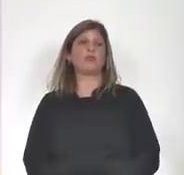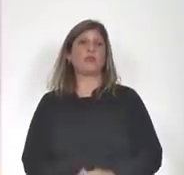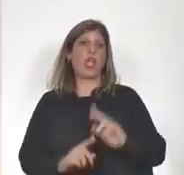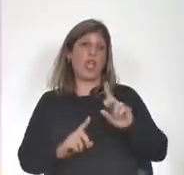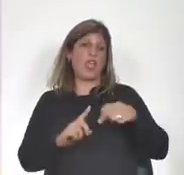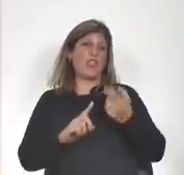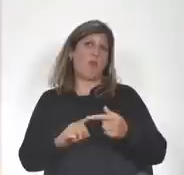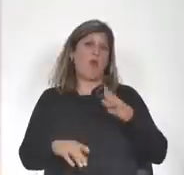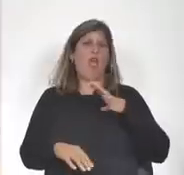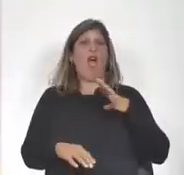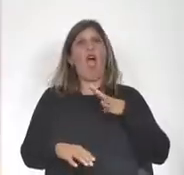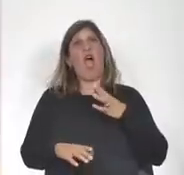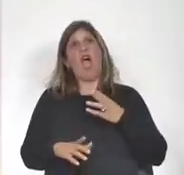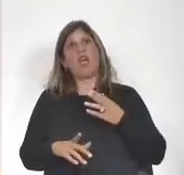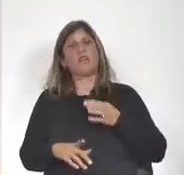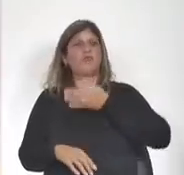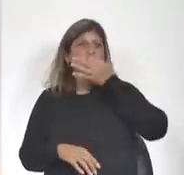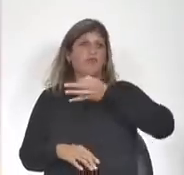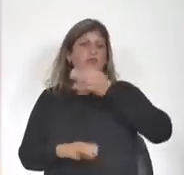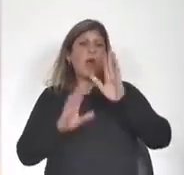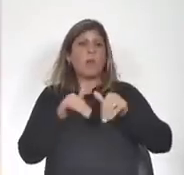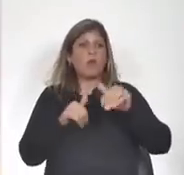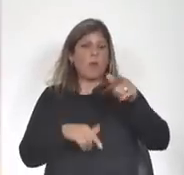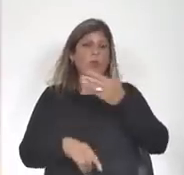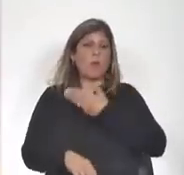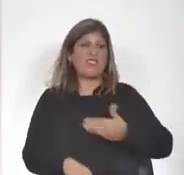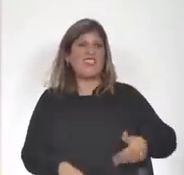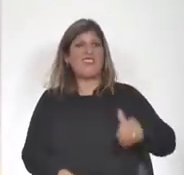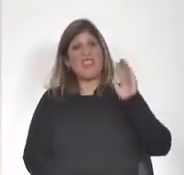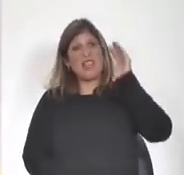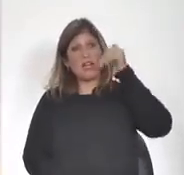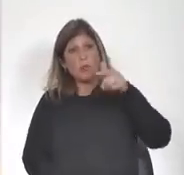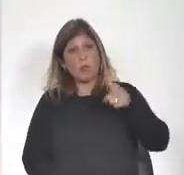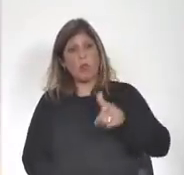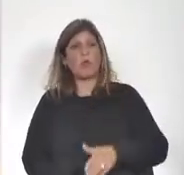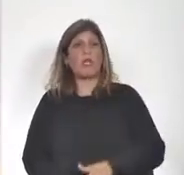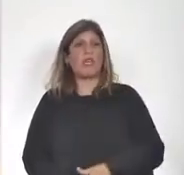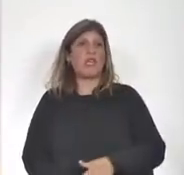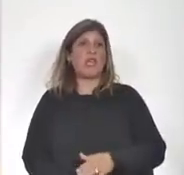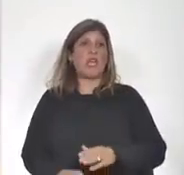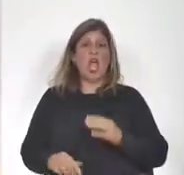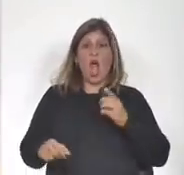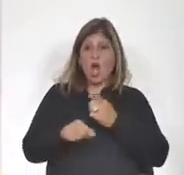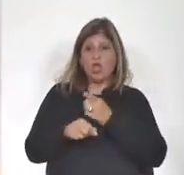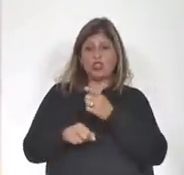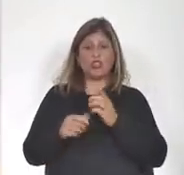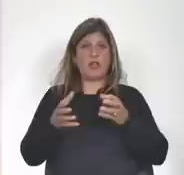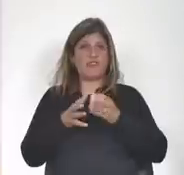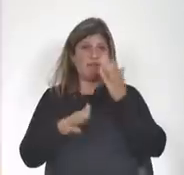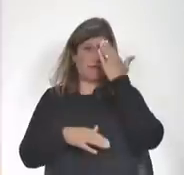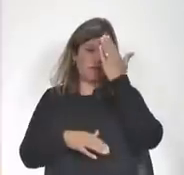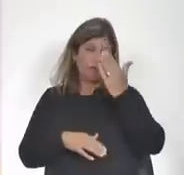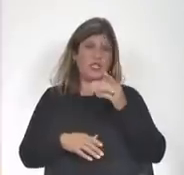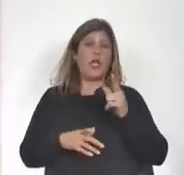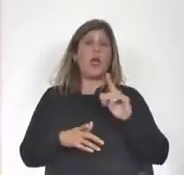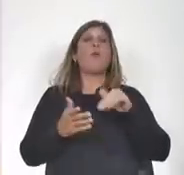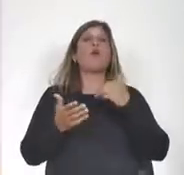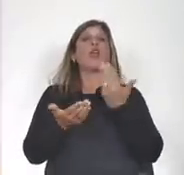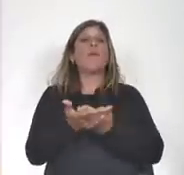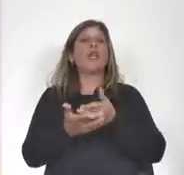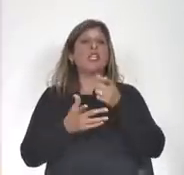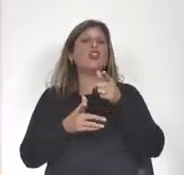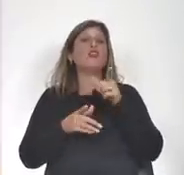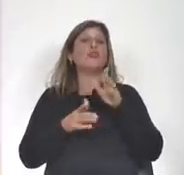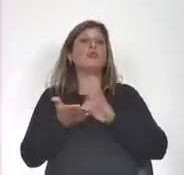Luego de eso hay, como decíamos declaraciones del propio Presidente de la República atacando a la oposición por haber hecho planteos sobre este